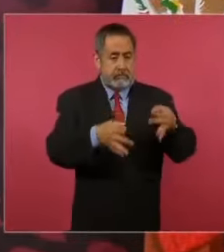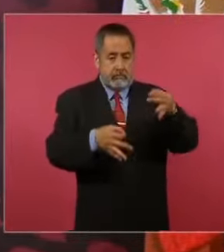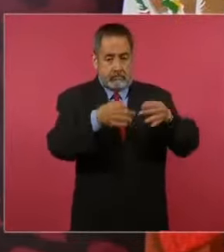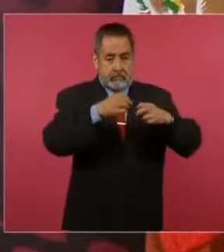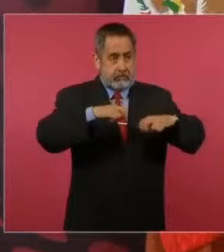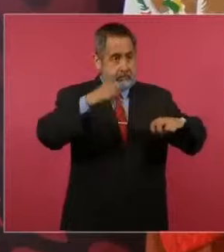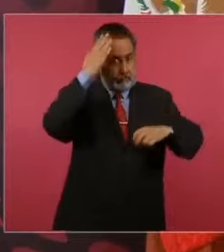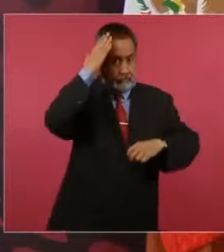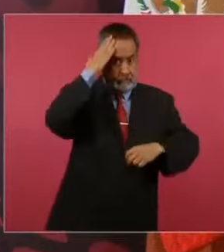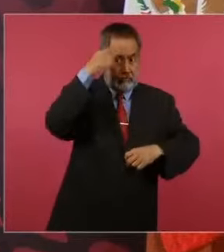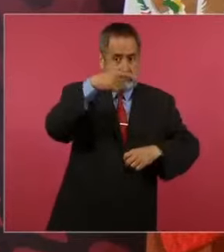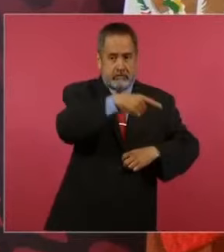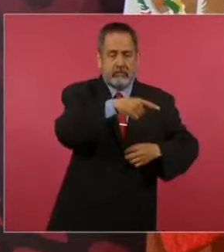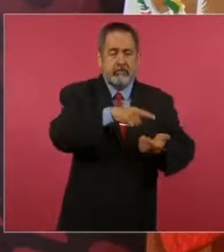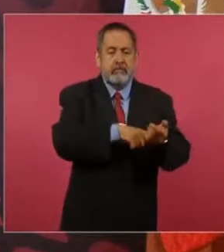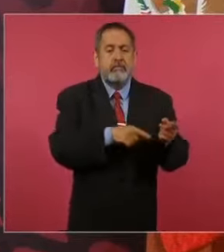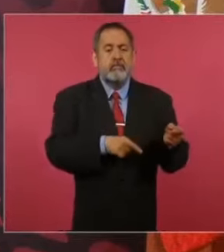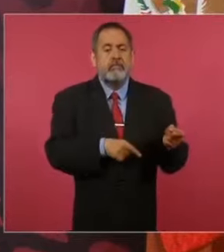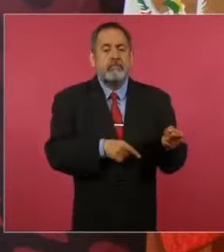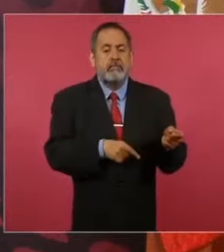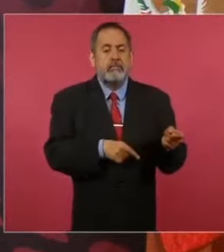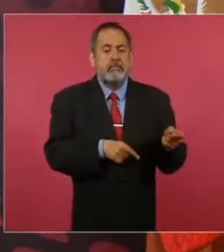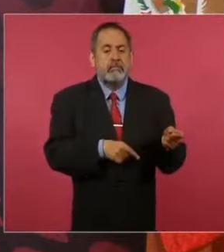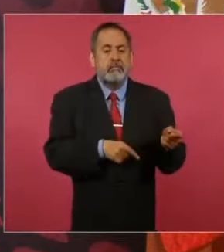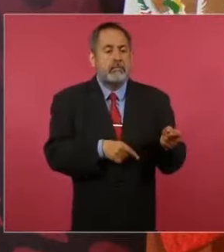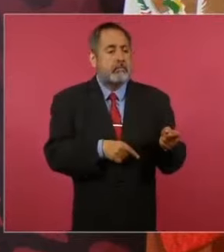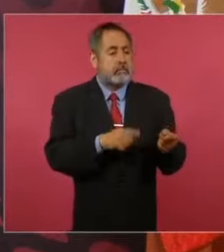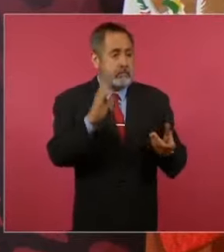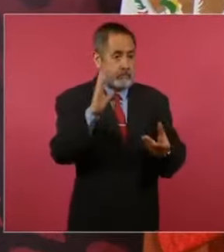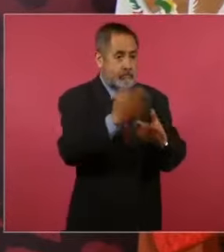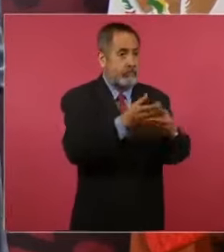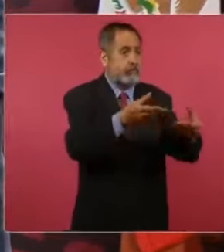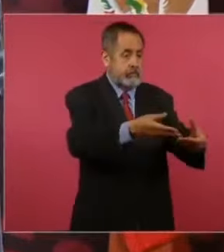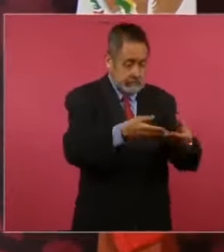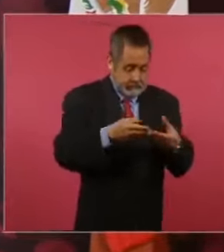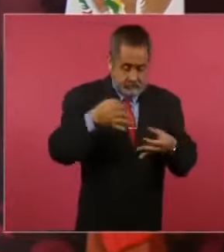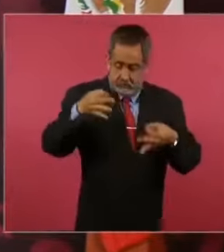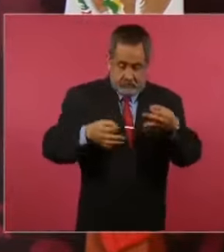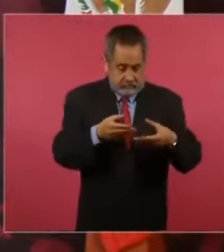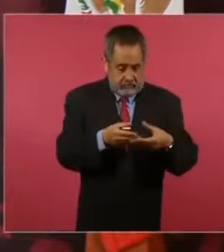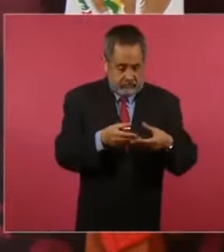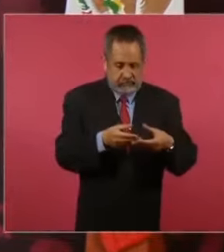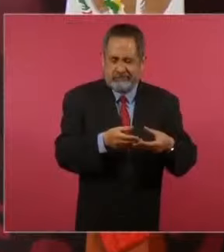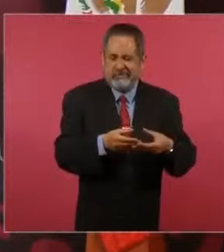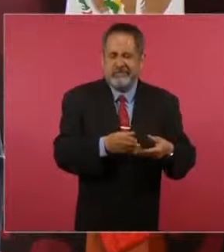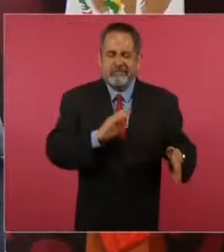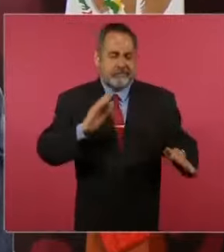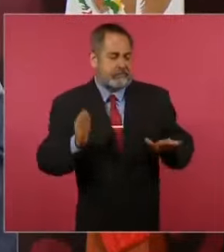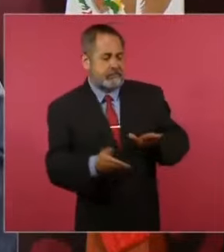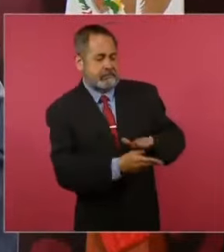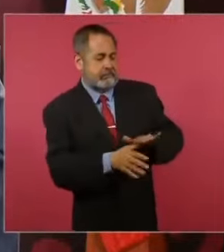que guarda un expediente 10 meses